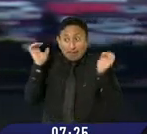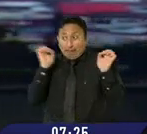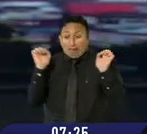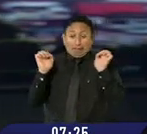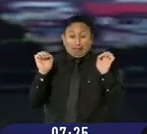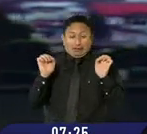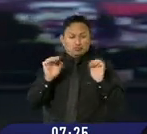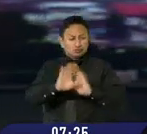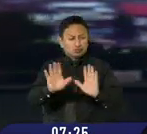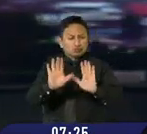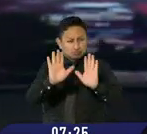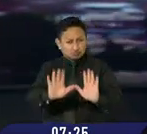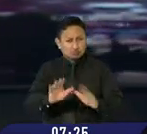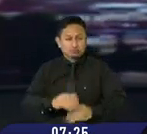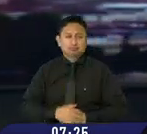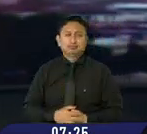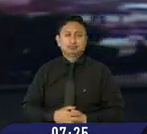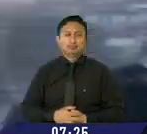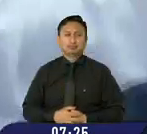con esta nueva variante.